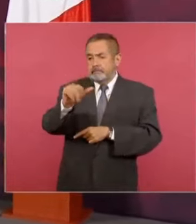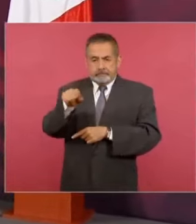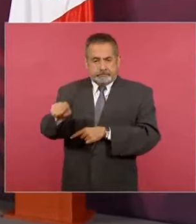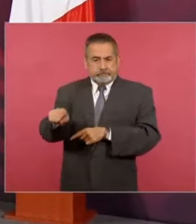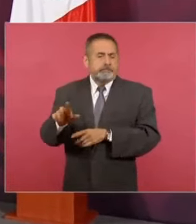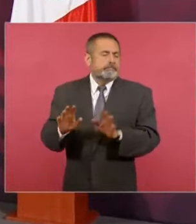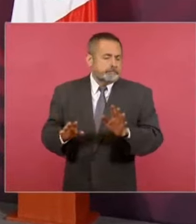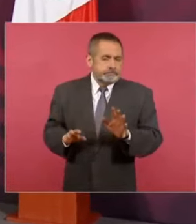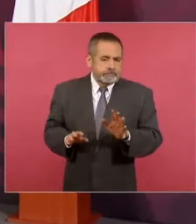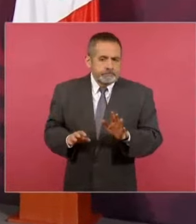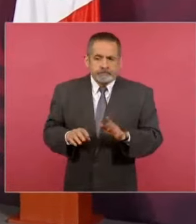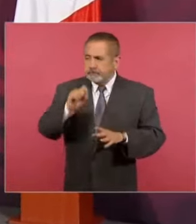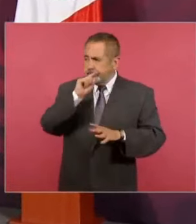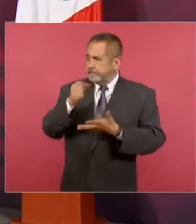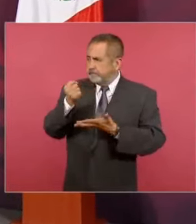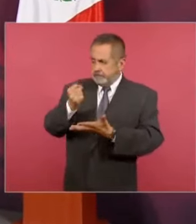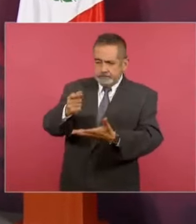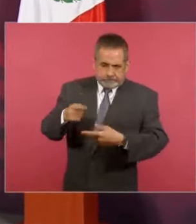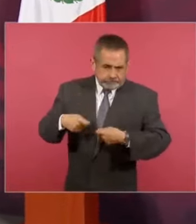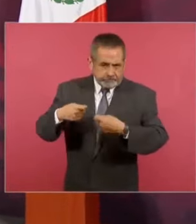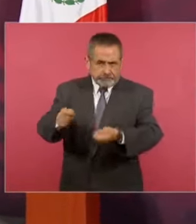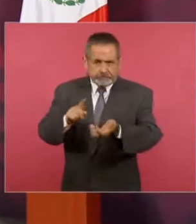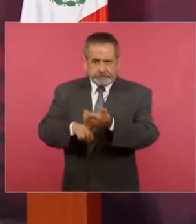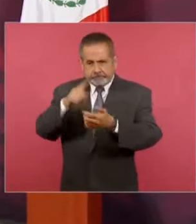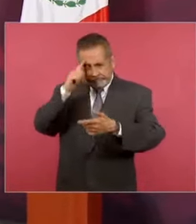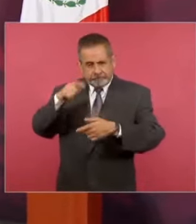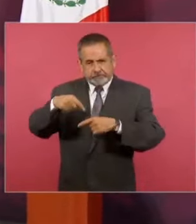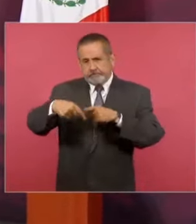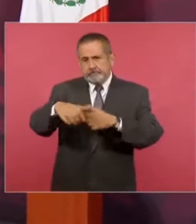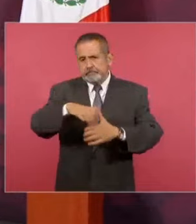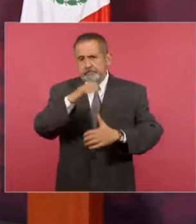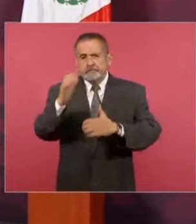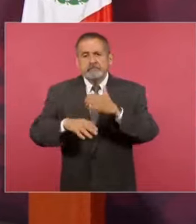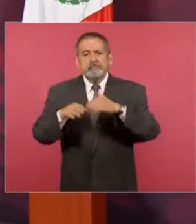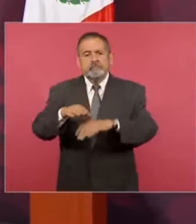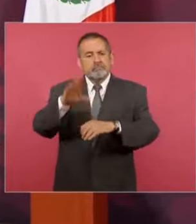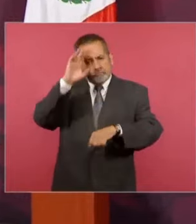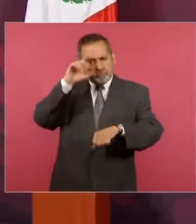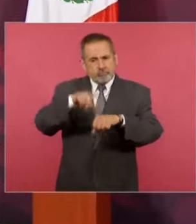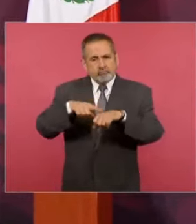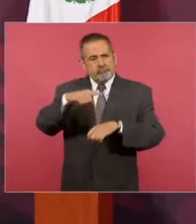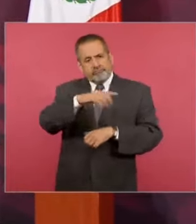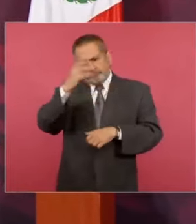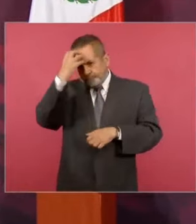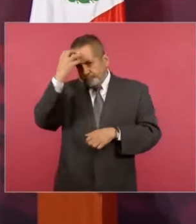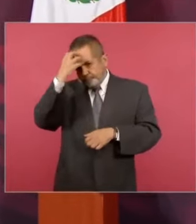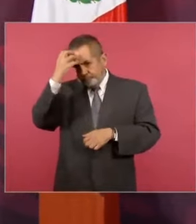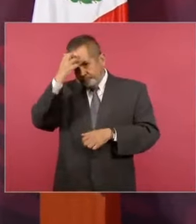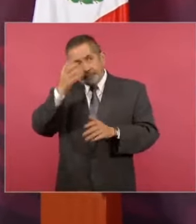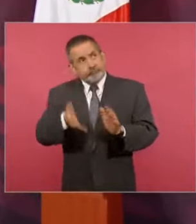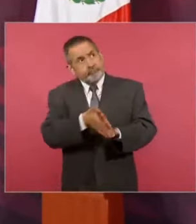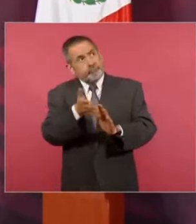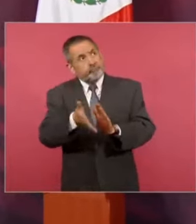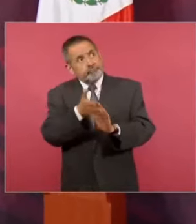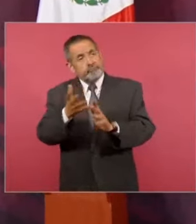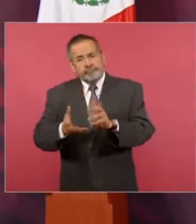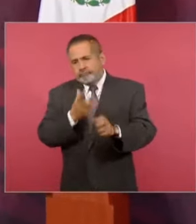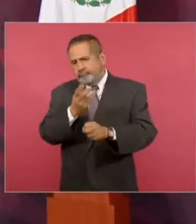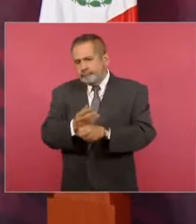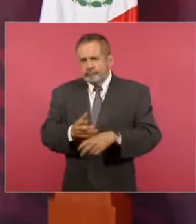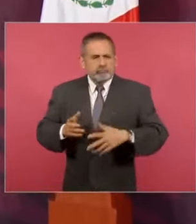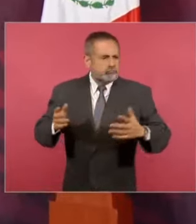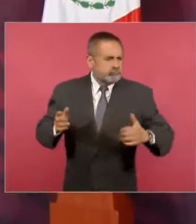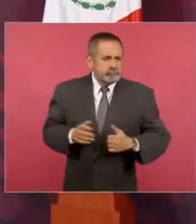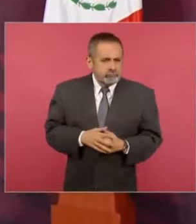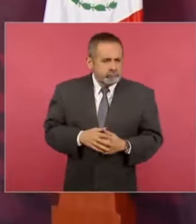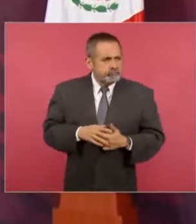Se destina también para la conclusión de los proyectos de cultura en el bosque de Chapultepec. Entonces, vemos